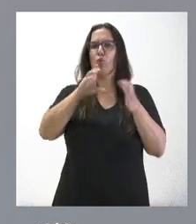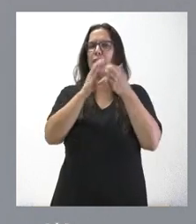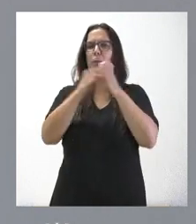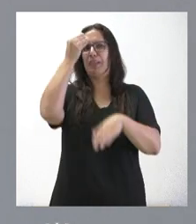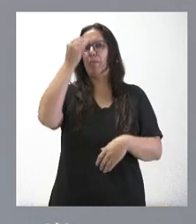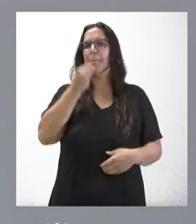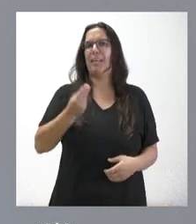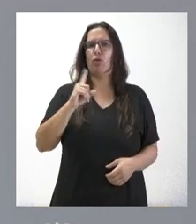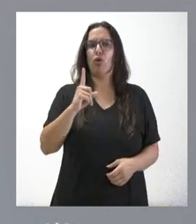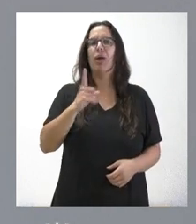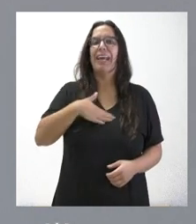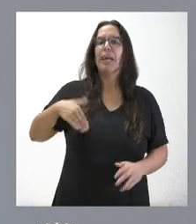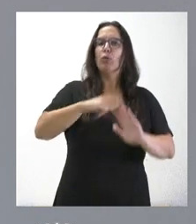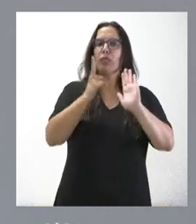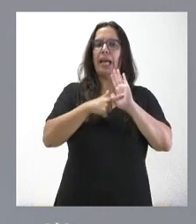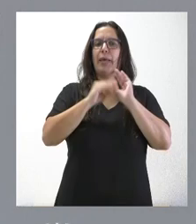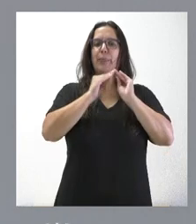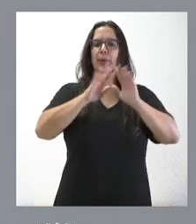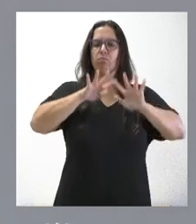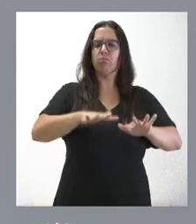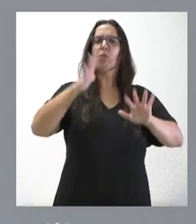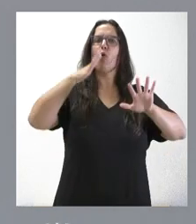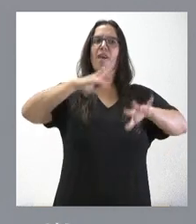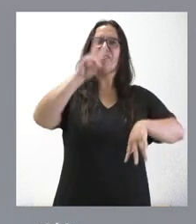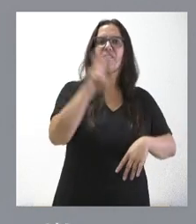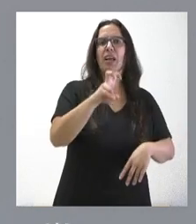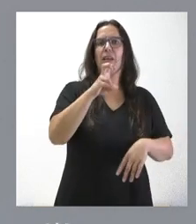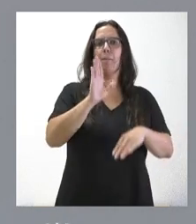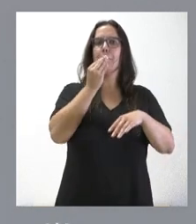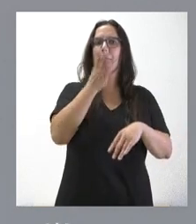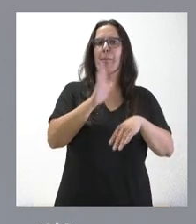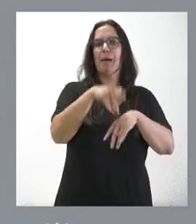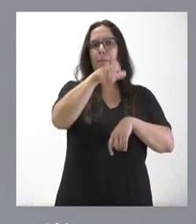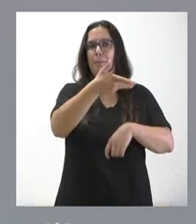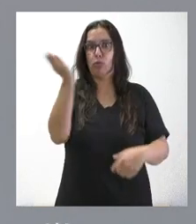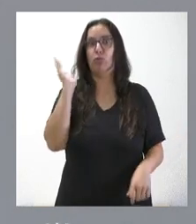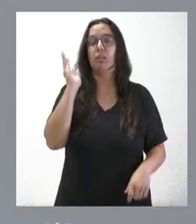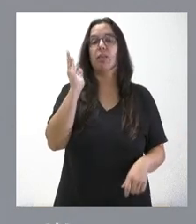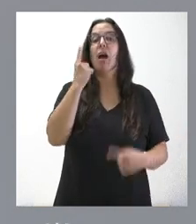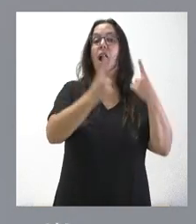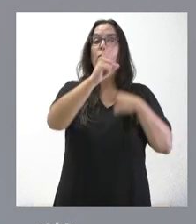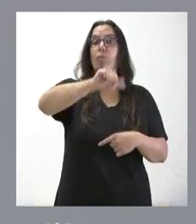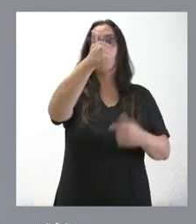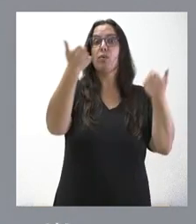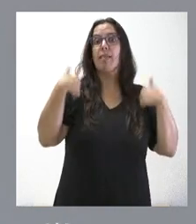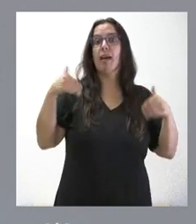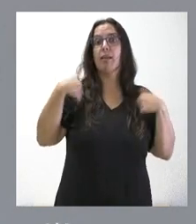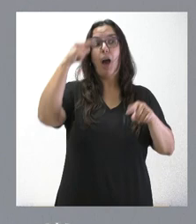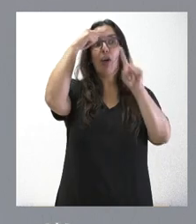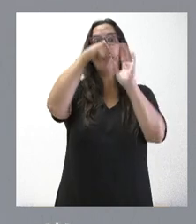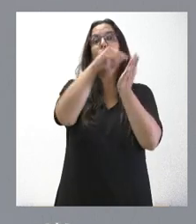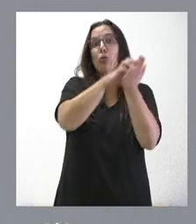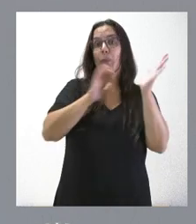Nosotros somos partidarios de aprobar leyes útiles y buenas para el conjunto de los ciudadanos. Fíjese que algunas de las que hemos aprobado tienen como objetivo bajar impuestos.